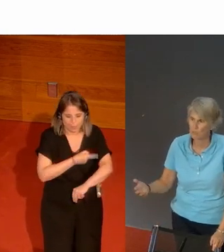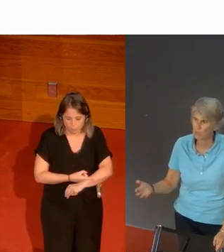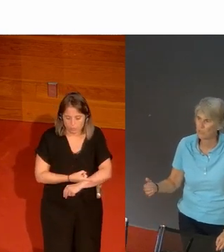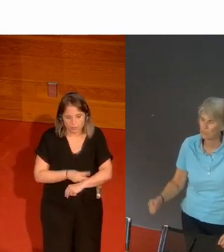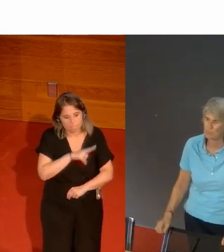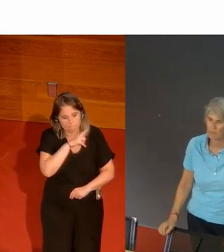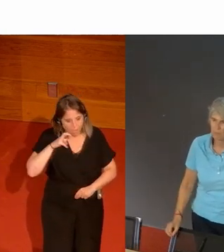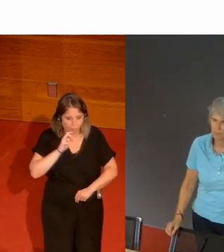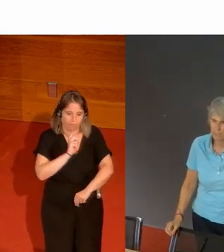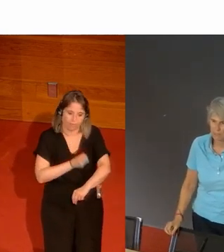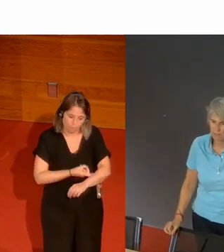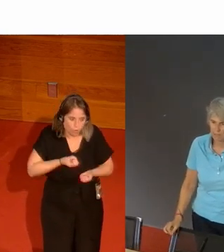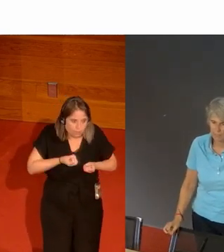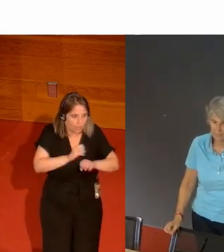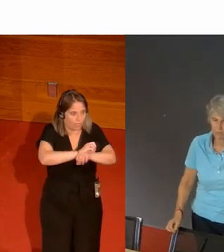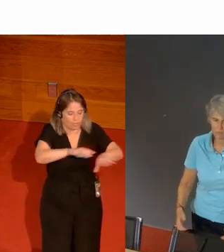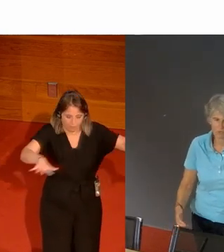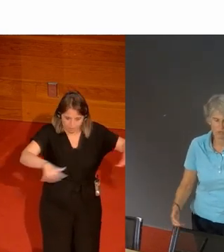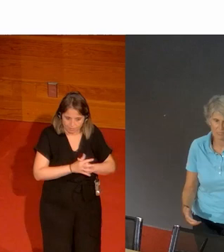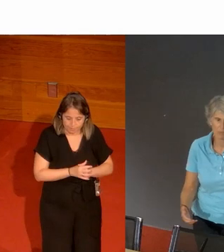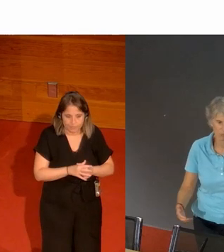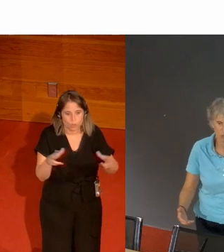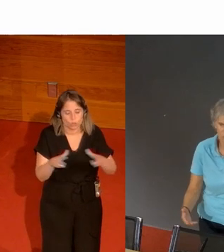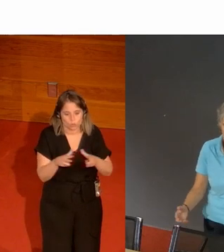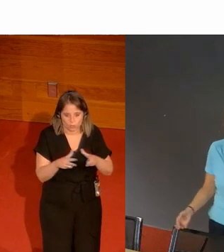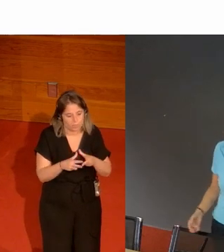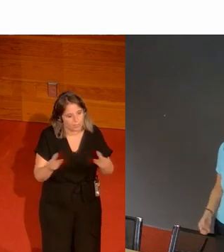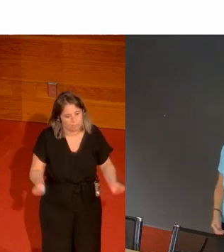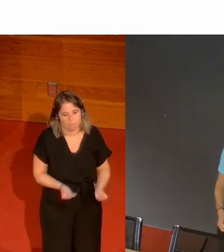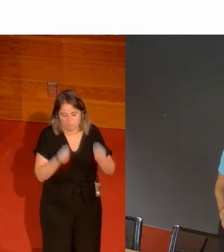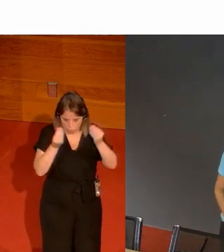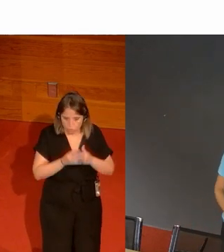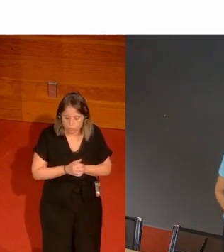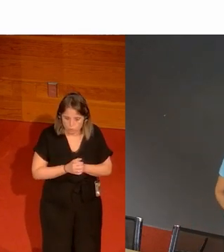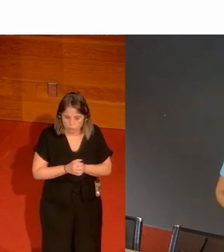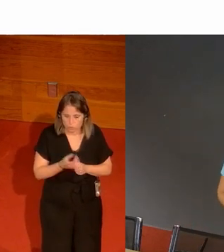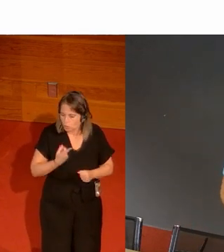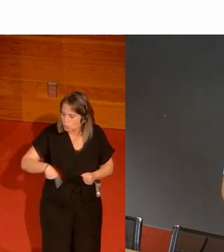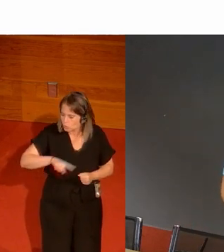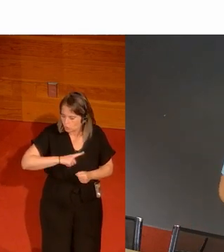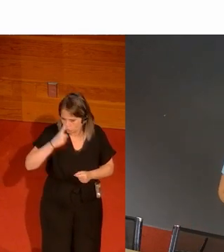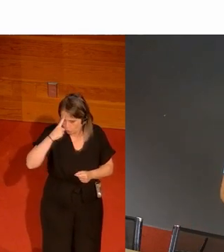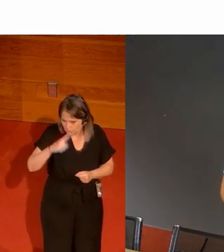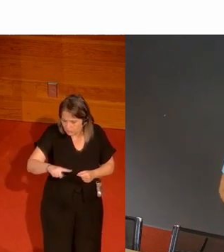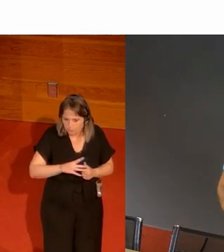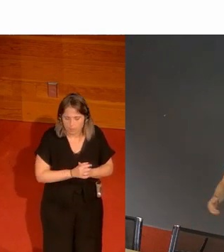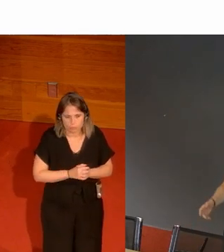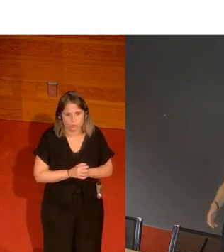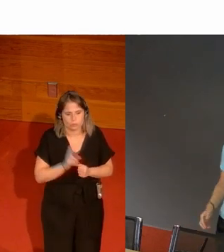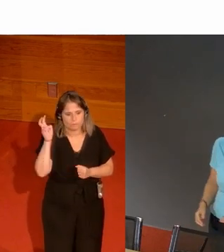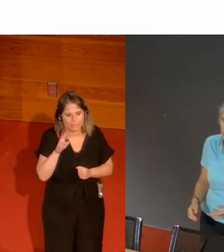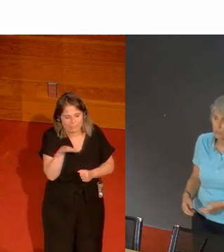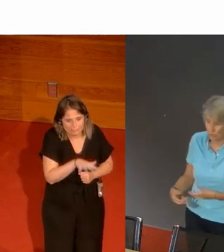estos valores que el deporte tiene para que para que nuestra sociedad sea un poquito mejor y que sepamos un poco de donde partimos como